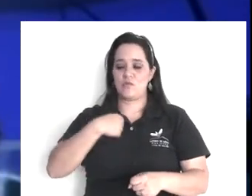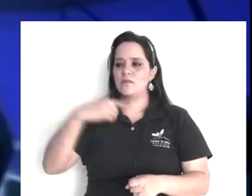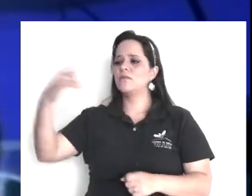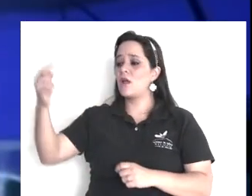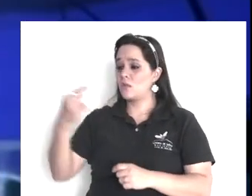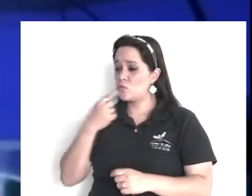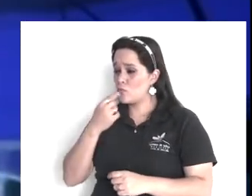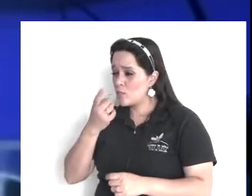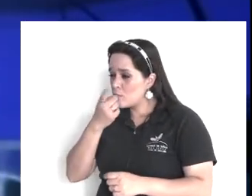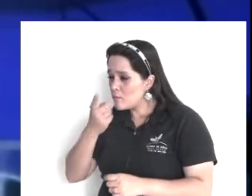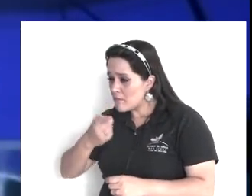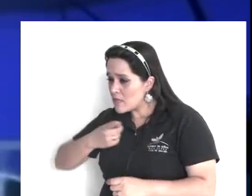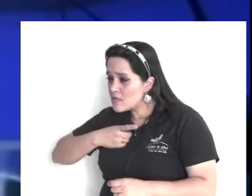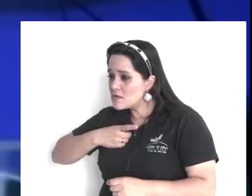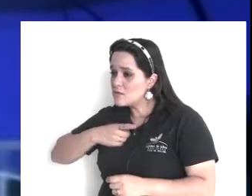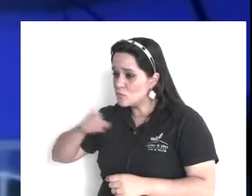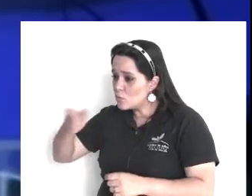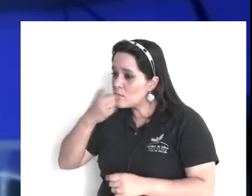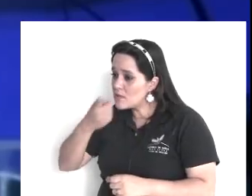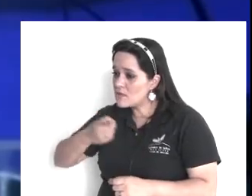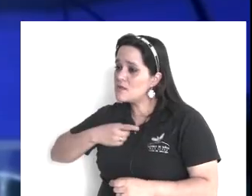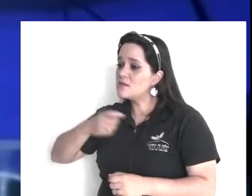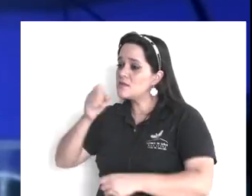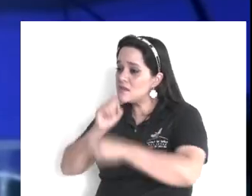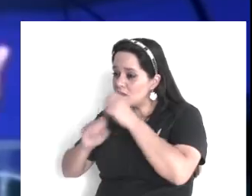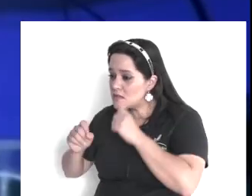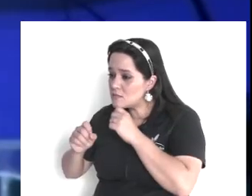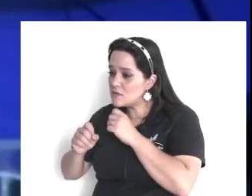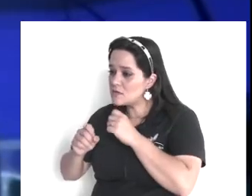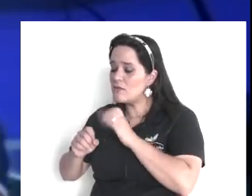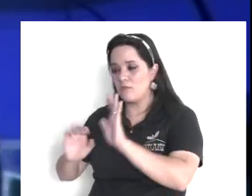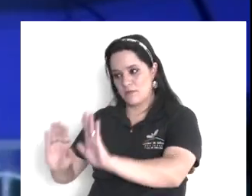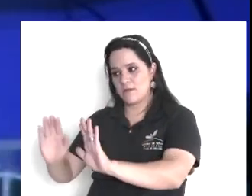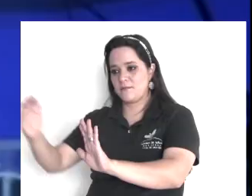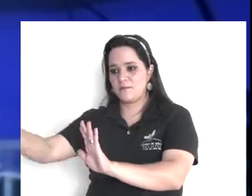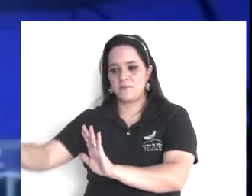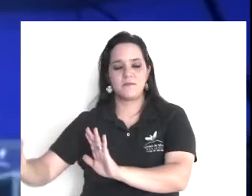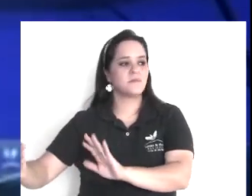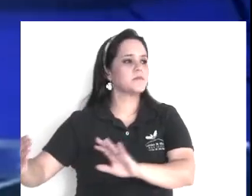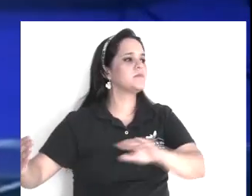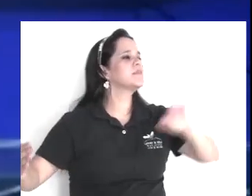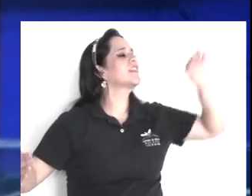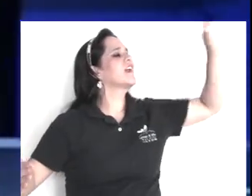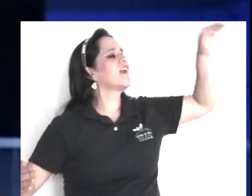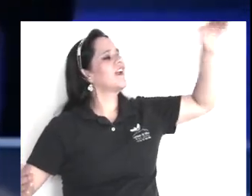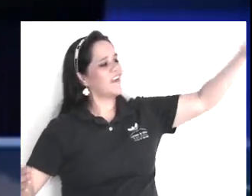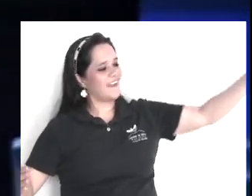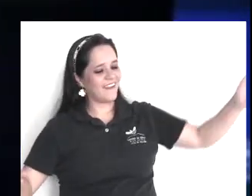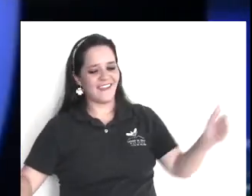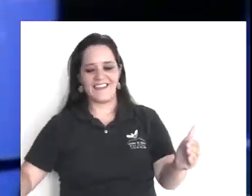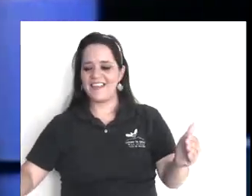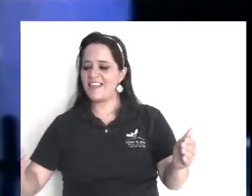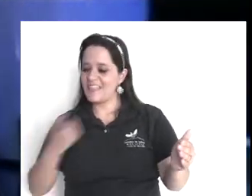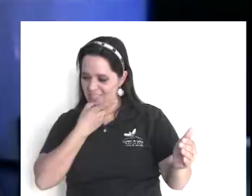que hasta, que soy tan tonto, que no sé escuchar, lo que la gente dice, no, no, no,